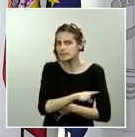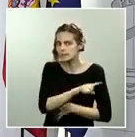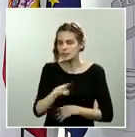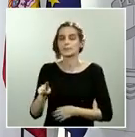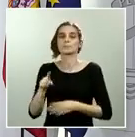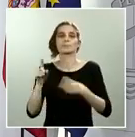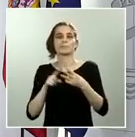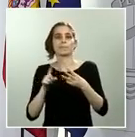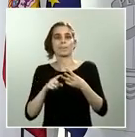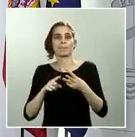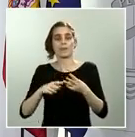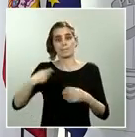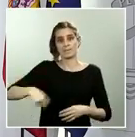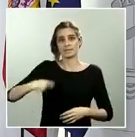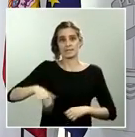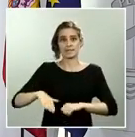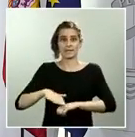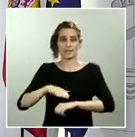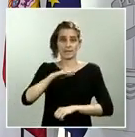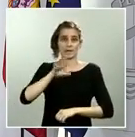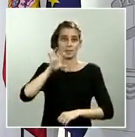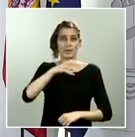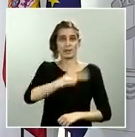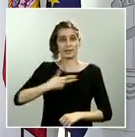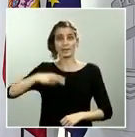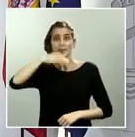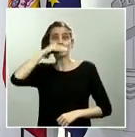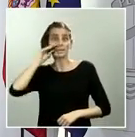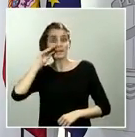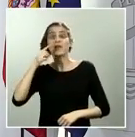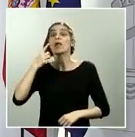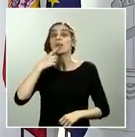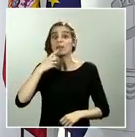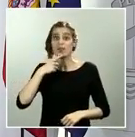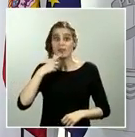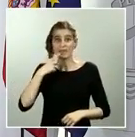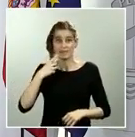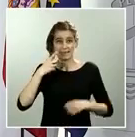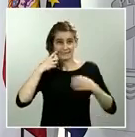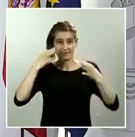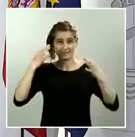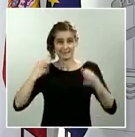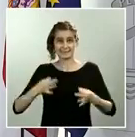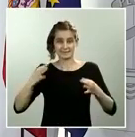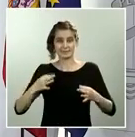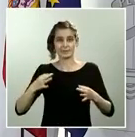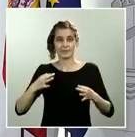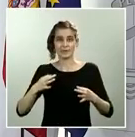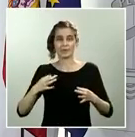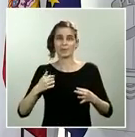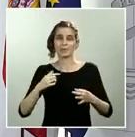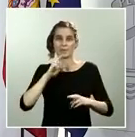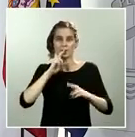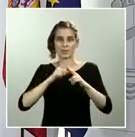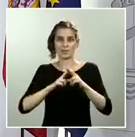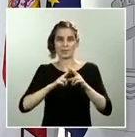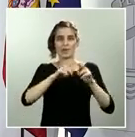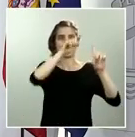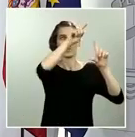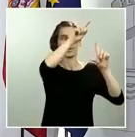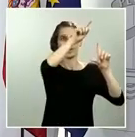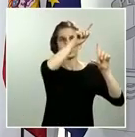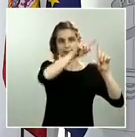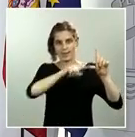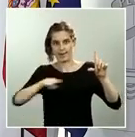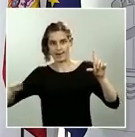Ángel Revilla quien por cierto dice que la salida de la crisis va a ser en una L alargada. Bueno, pues le comento, ha propuesto un